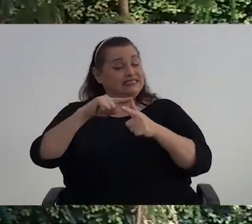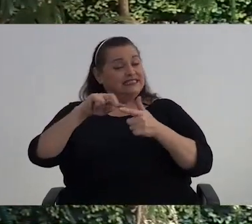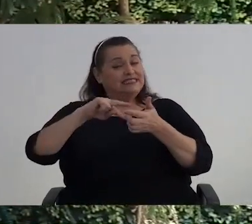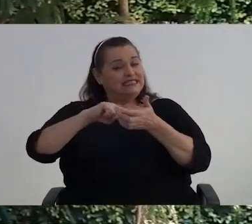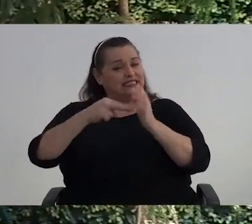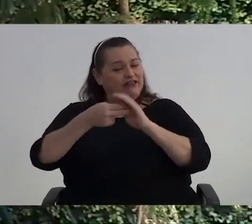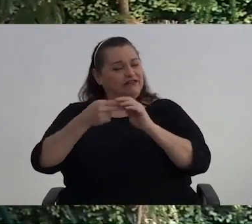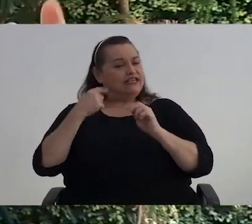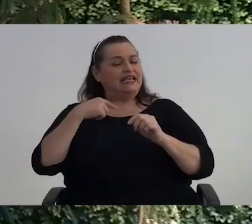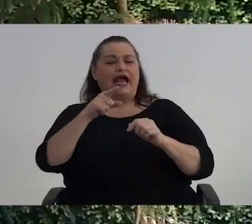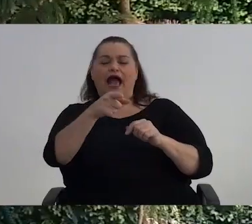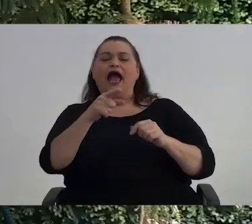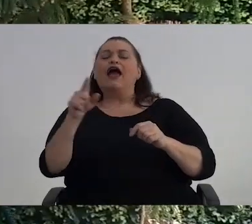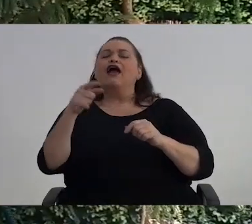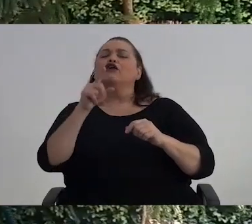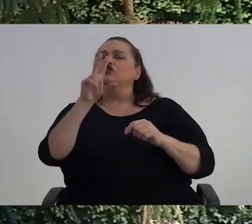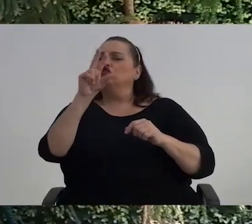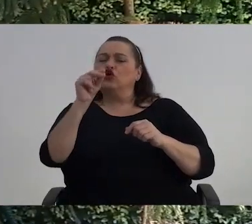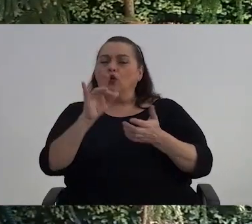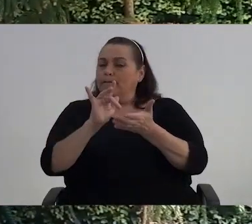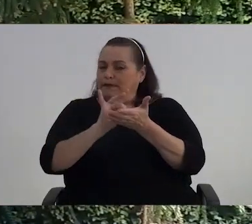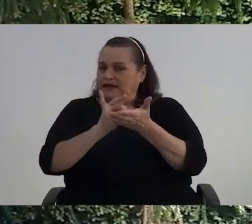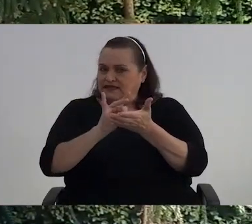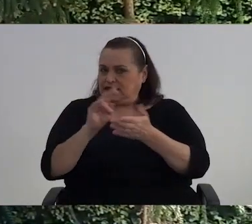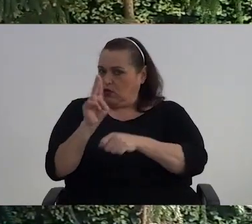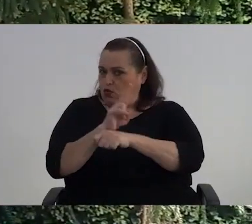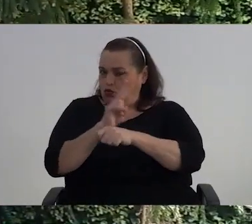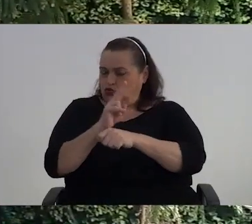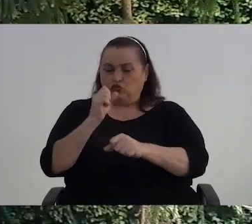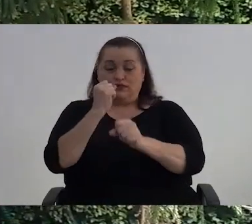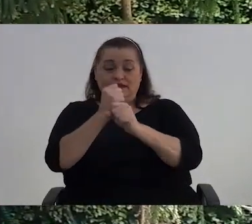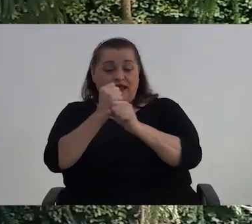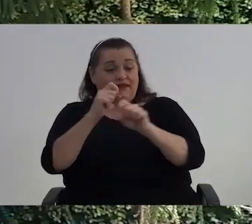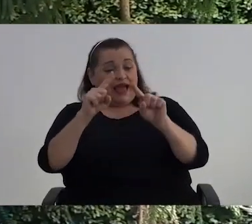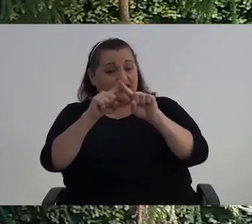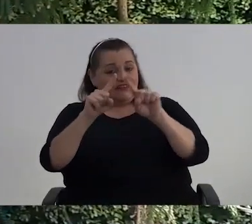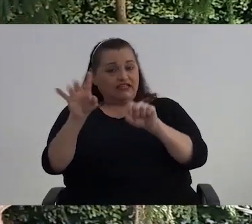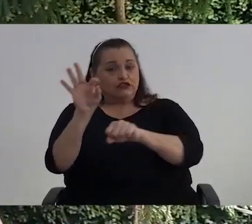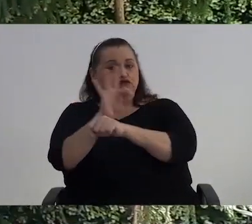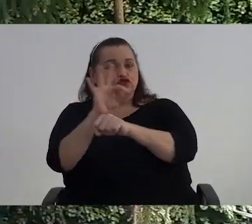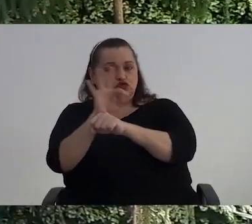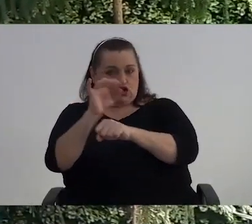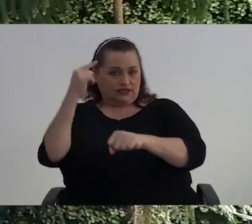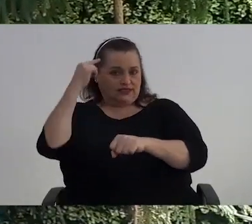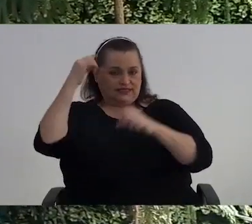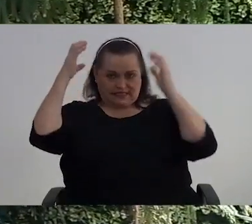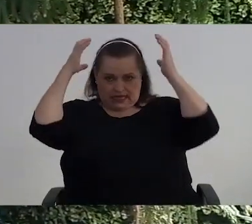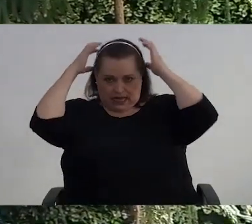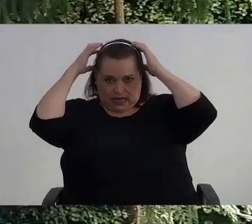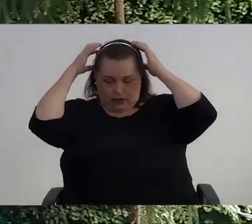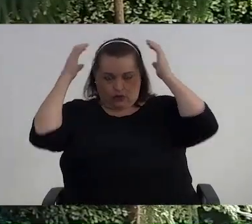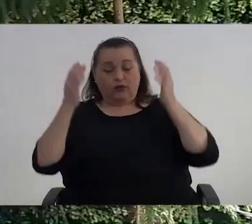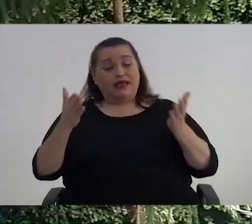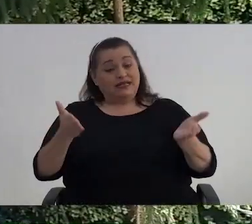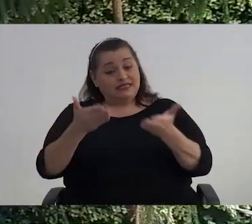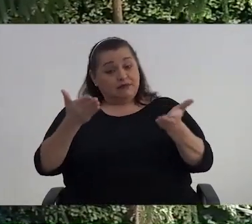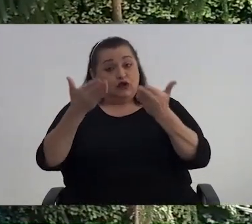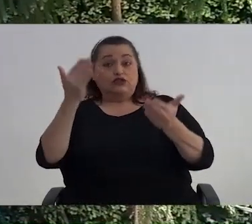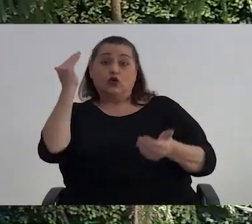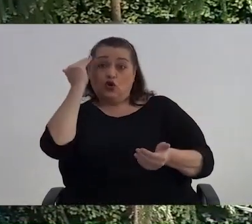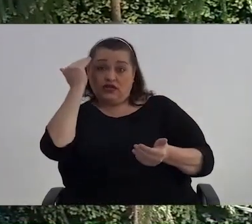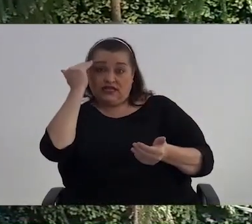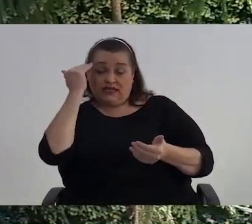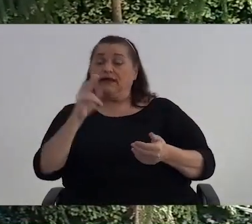intervención No farmacológica Donde se trabajan Las diferentes funciones Del cerebro La estimulación cognitiva